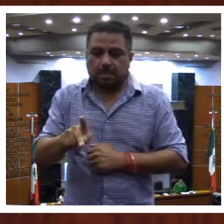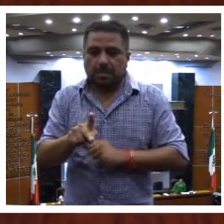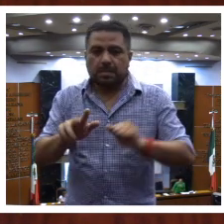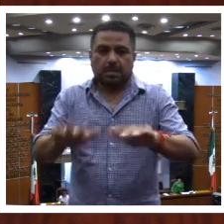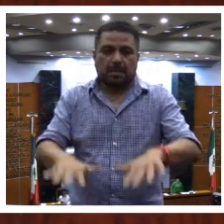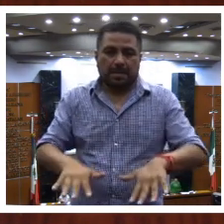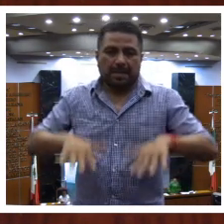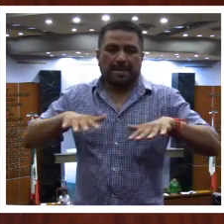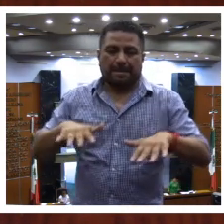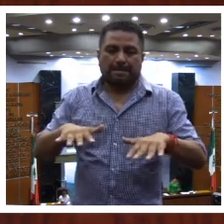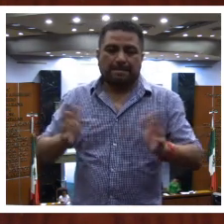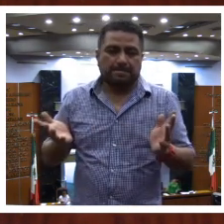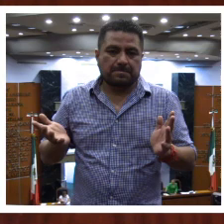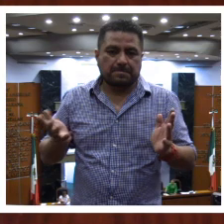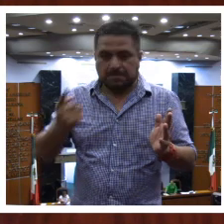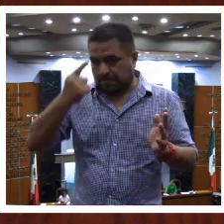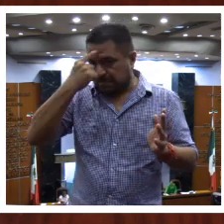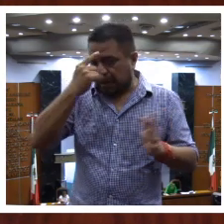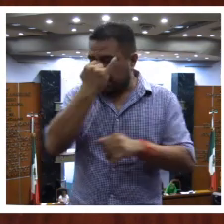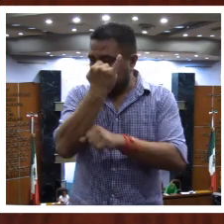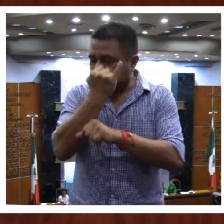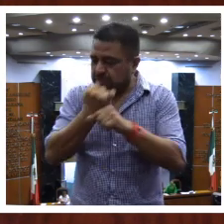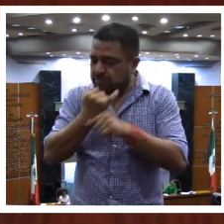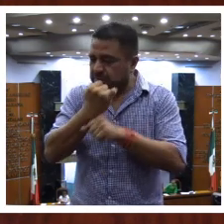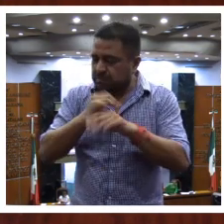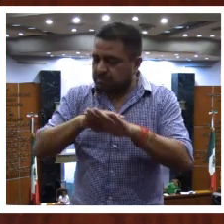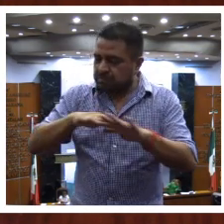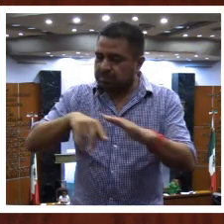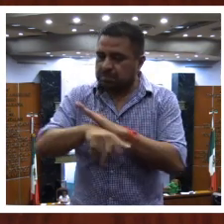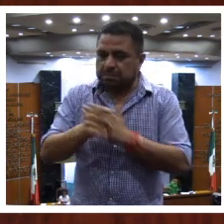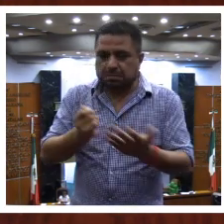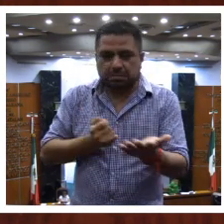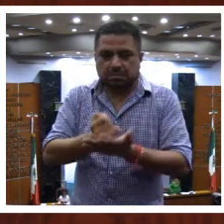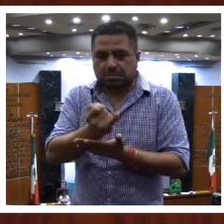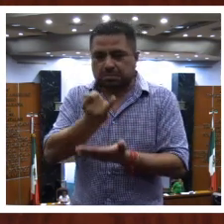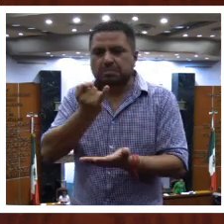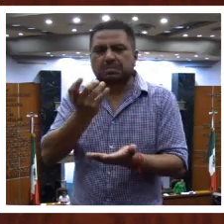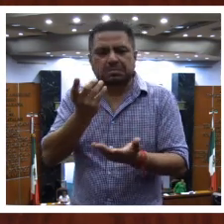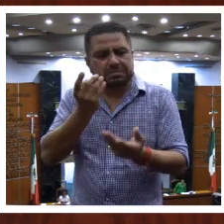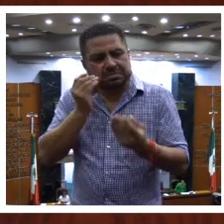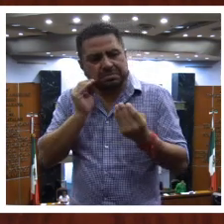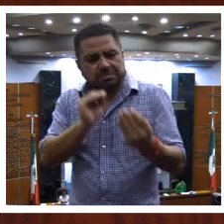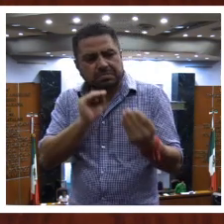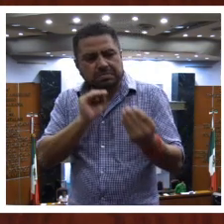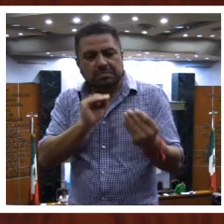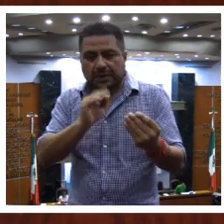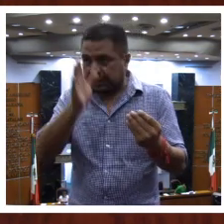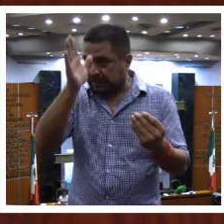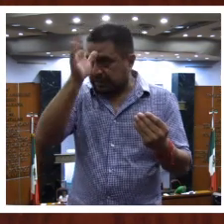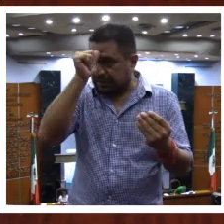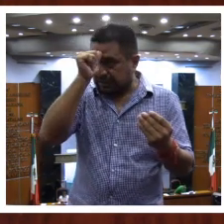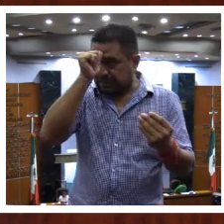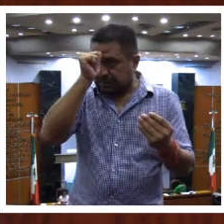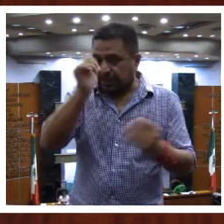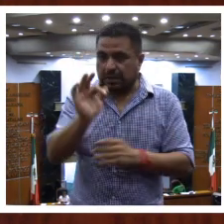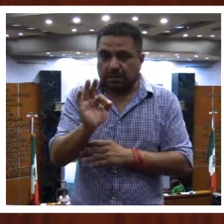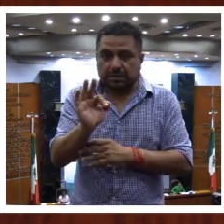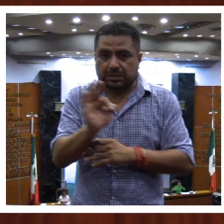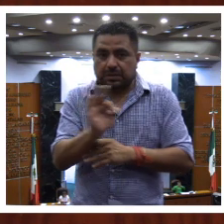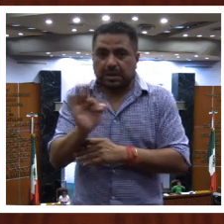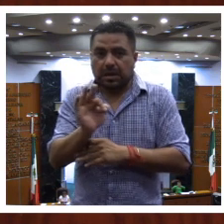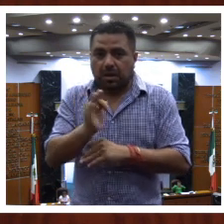soberanía popular para su análisis y dictamen, discusión y aprobación, en su caso,